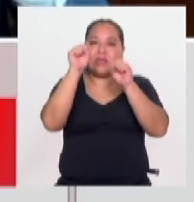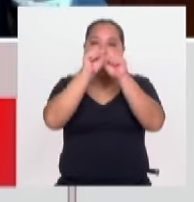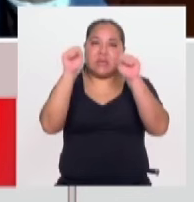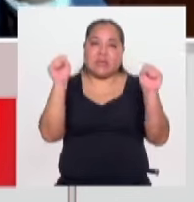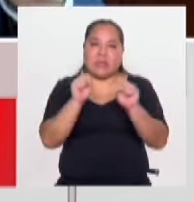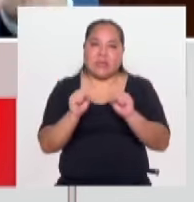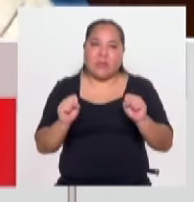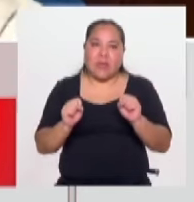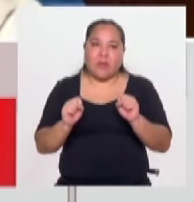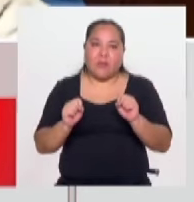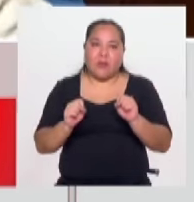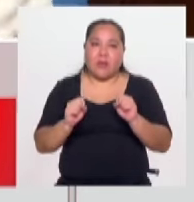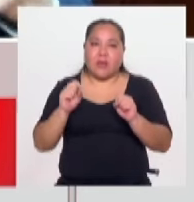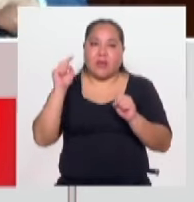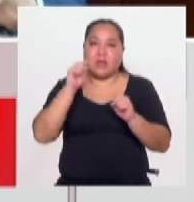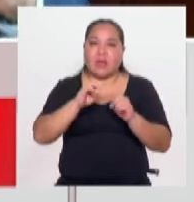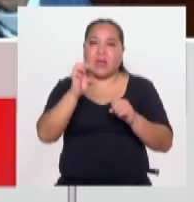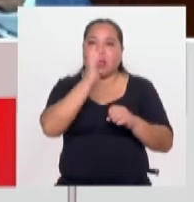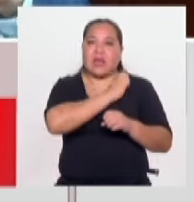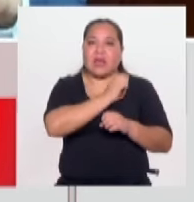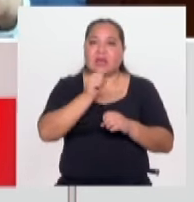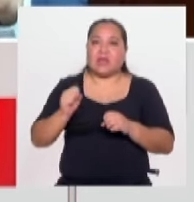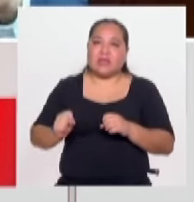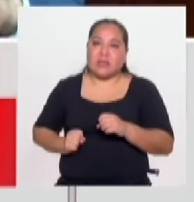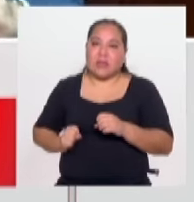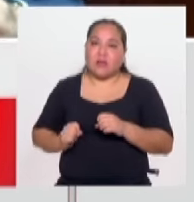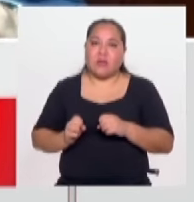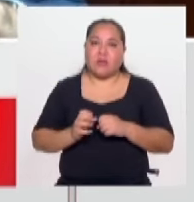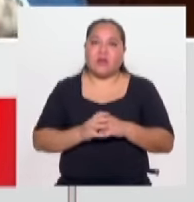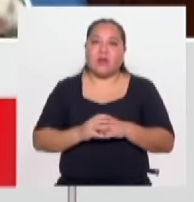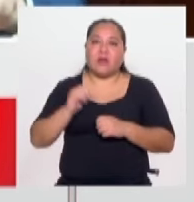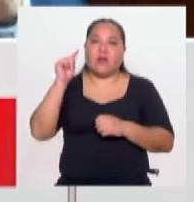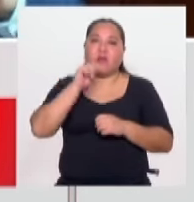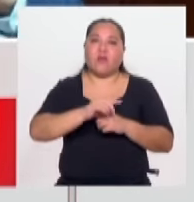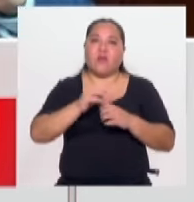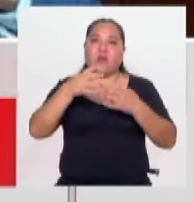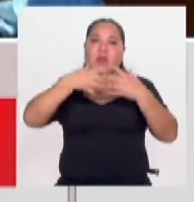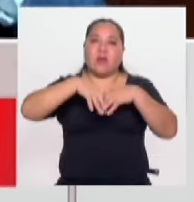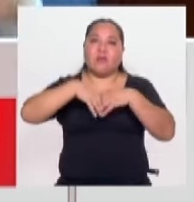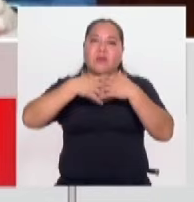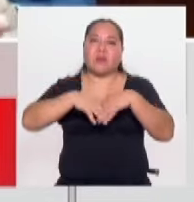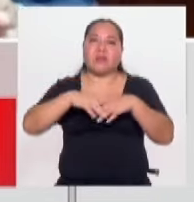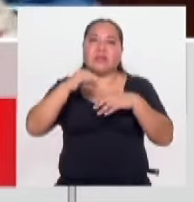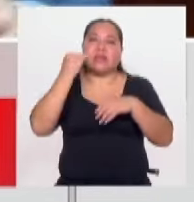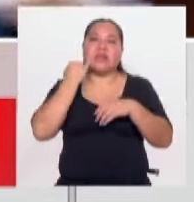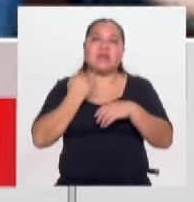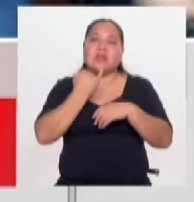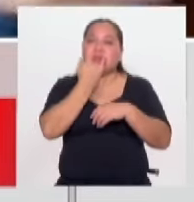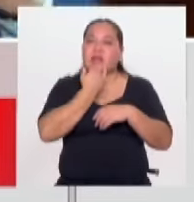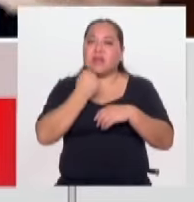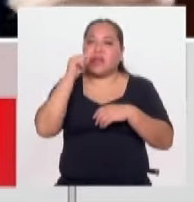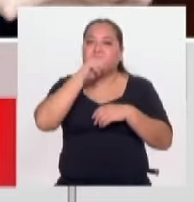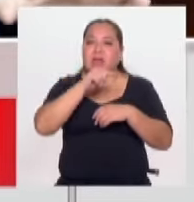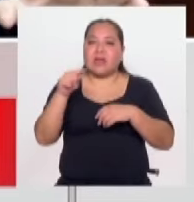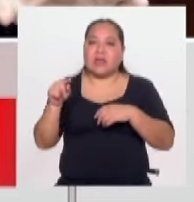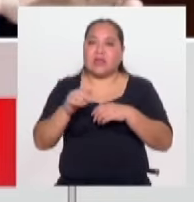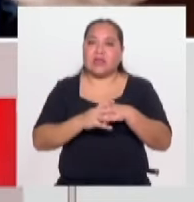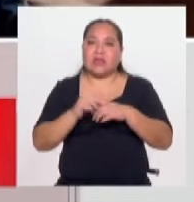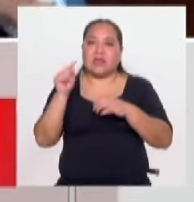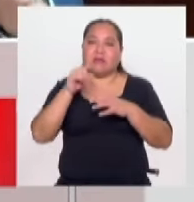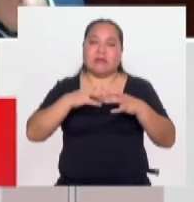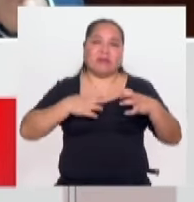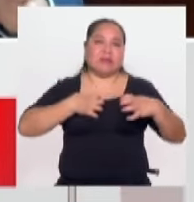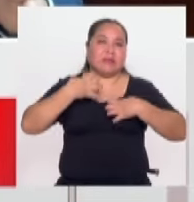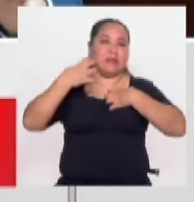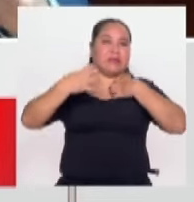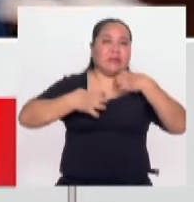El Salvador, una empresa israelí. Entonces eso destató la violencia.